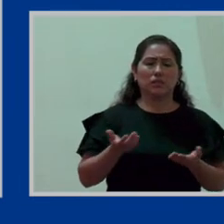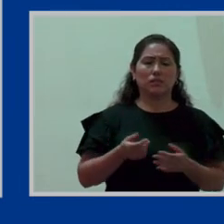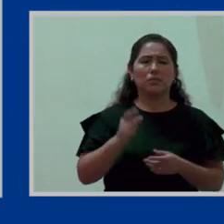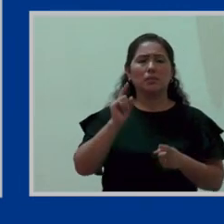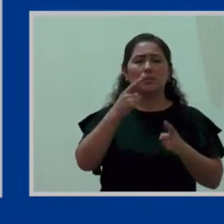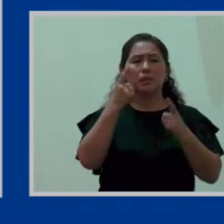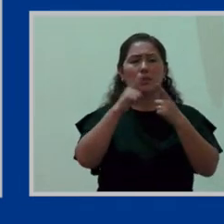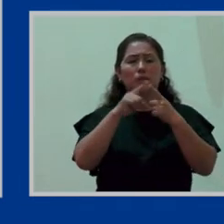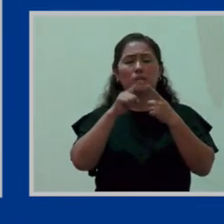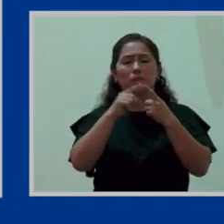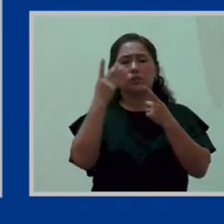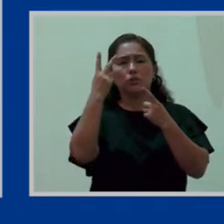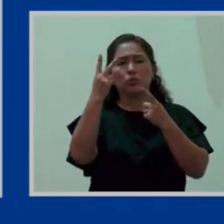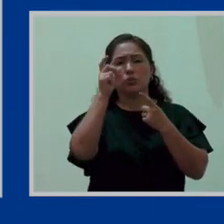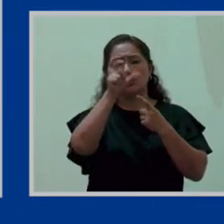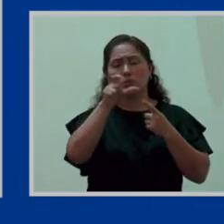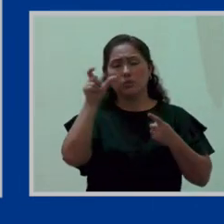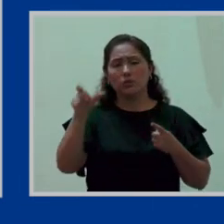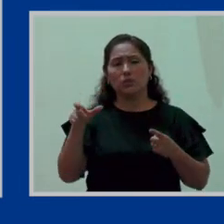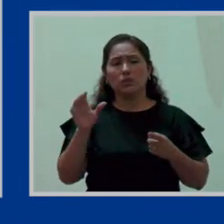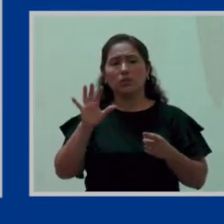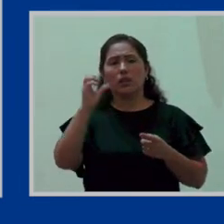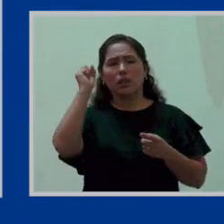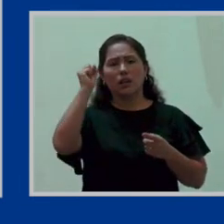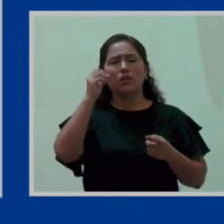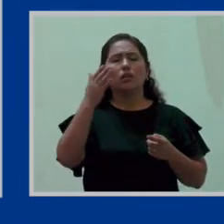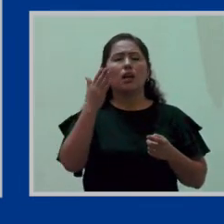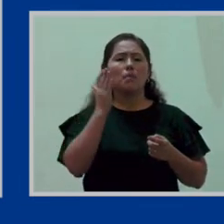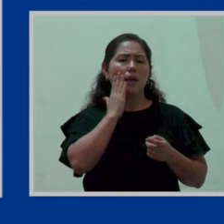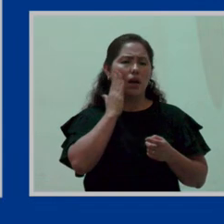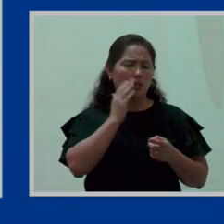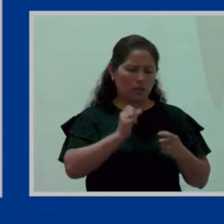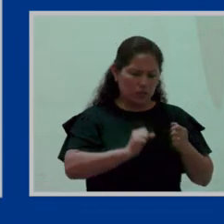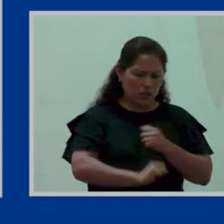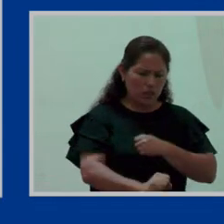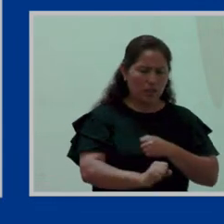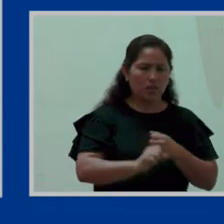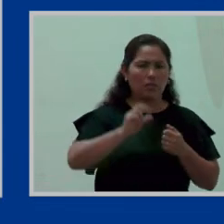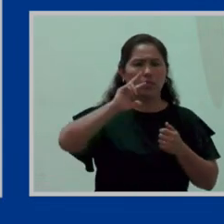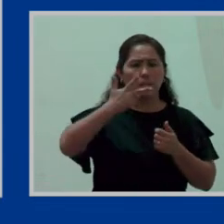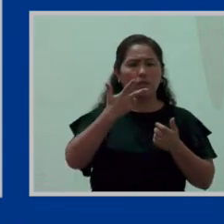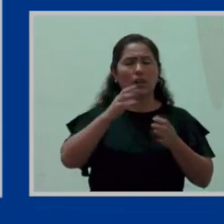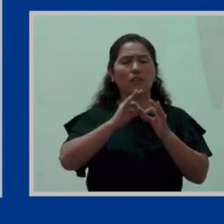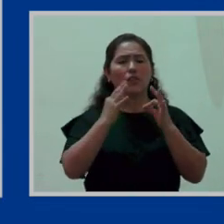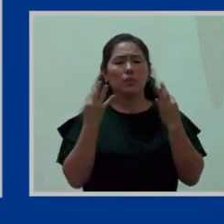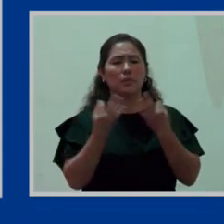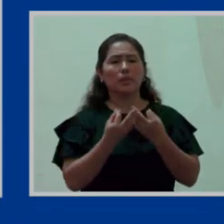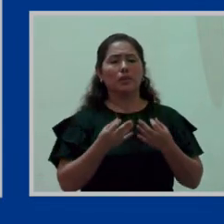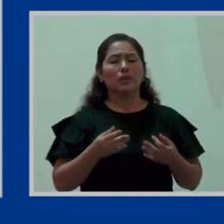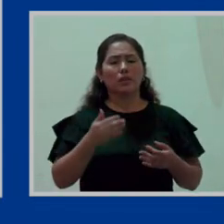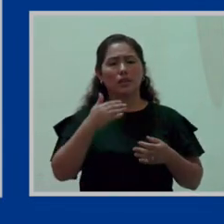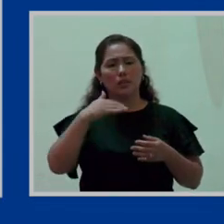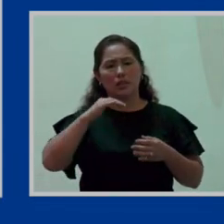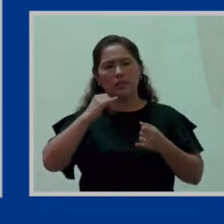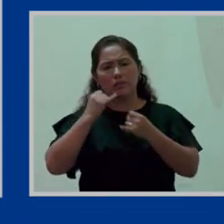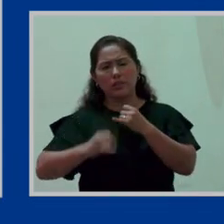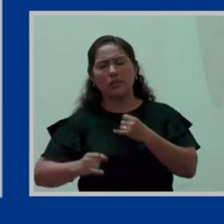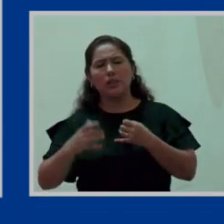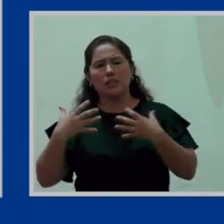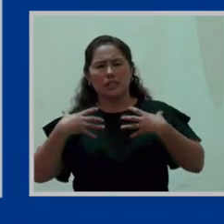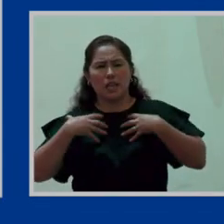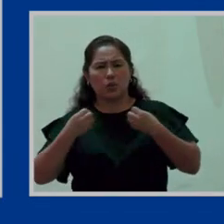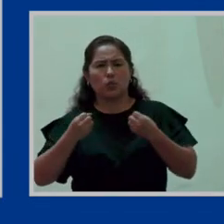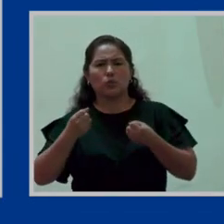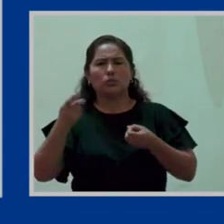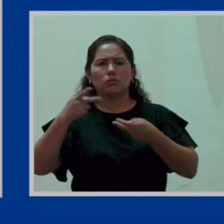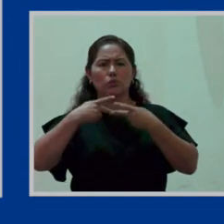Primero, para dos sujetos de derecho, la madre y el niño. Tercero, para la familia y salud pública, beneficio